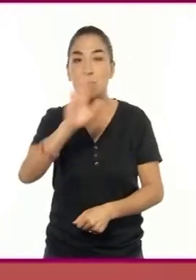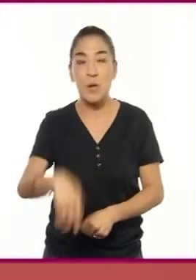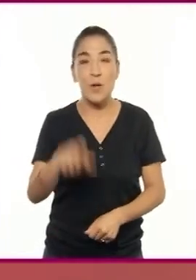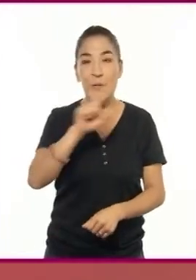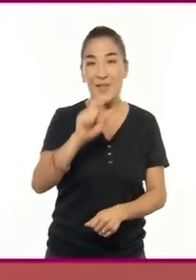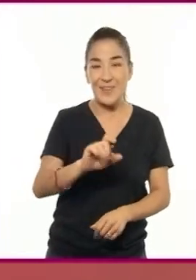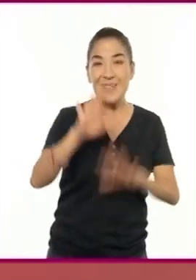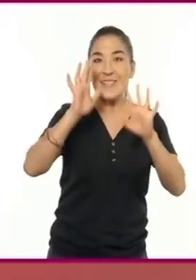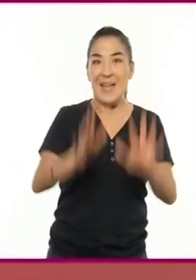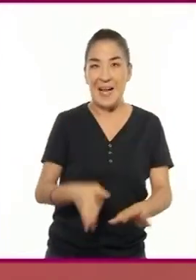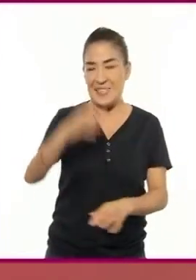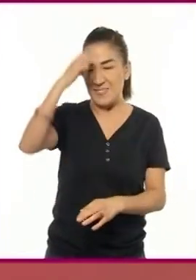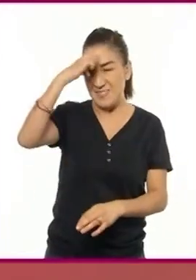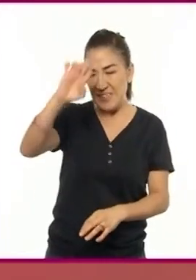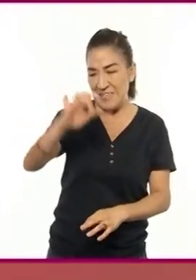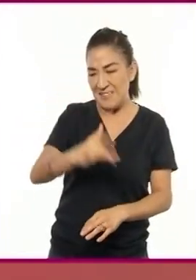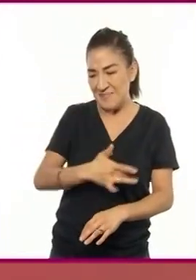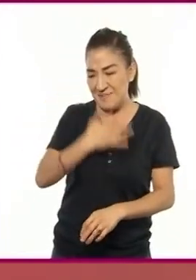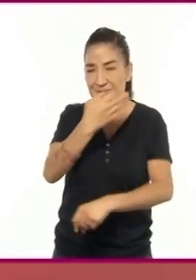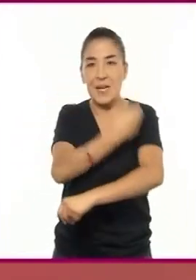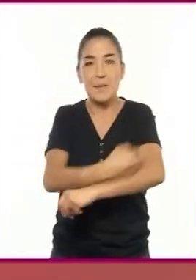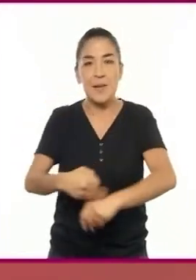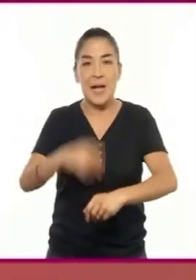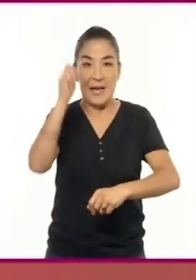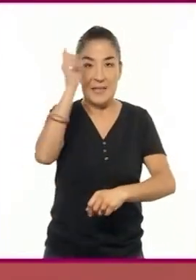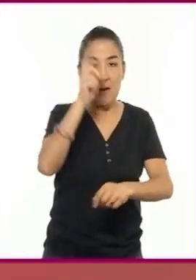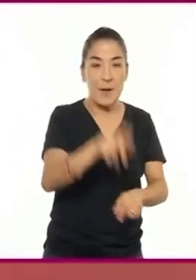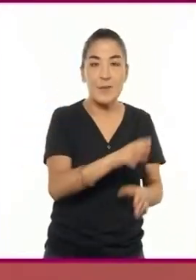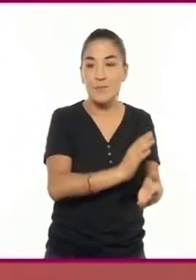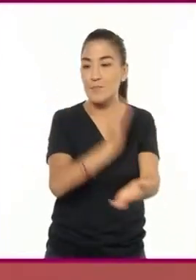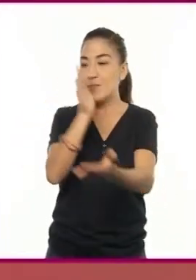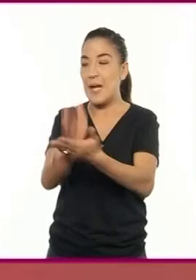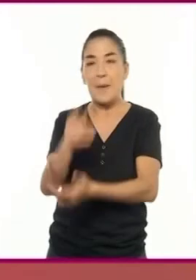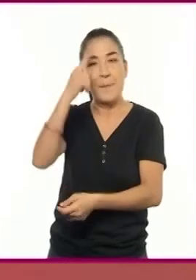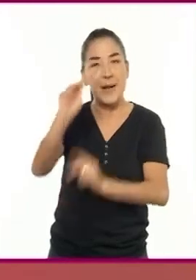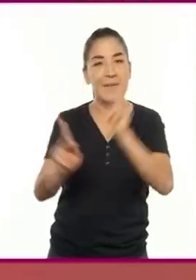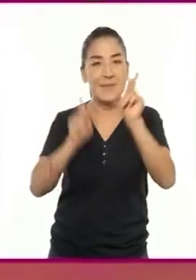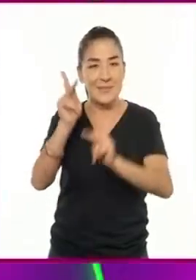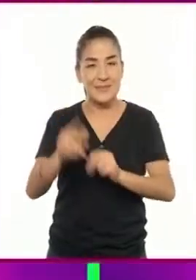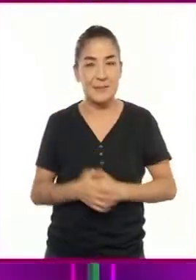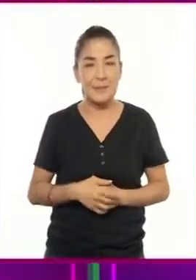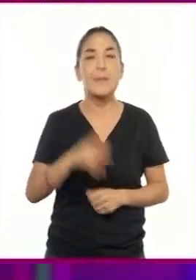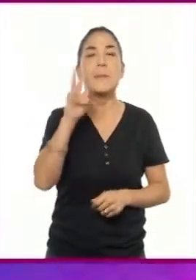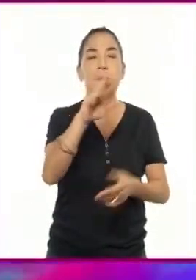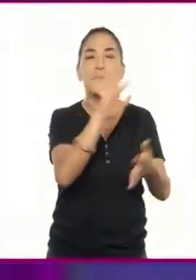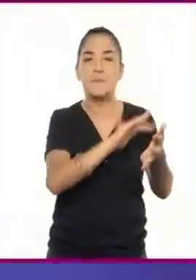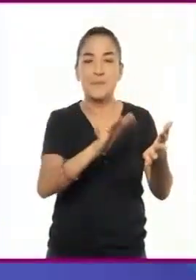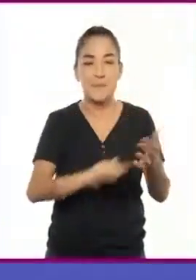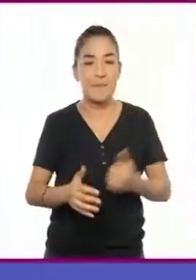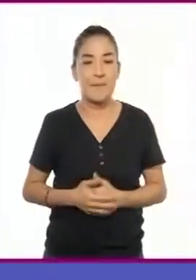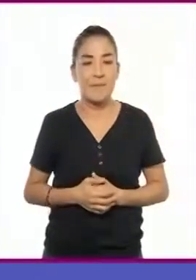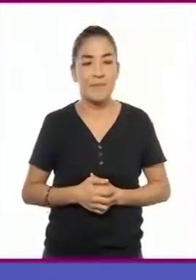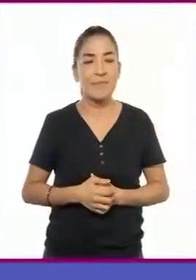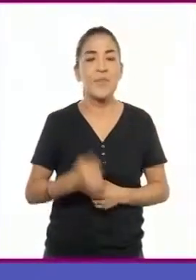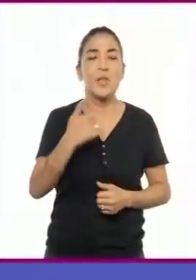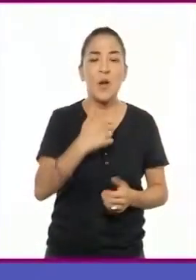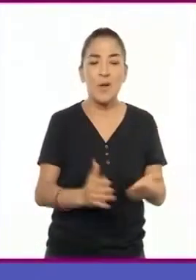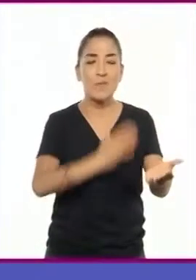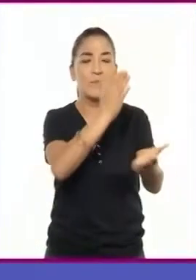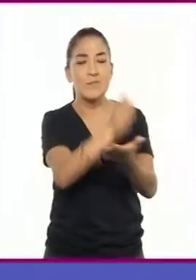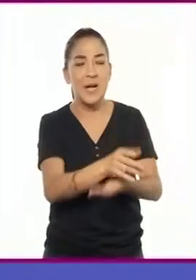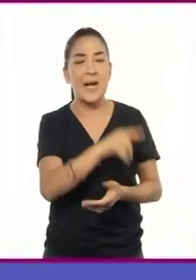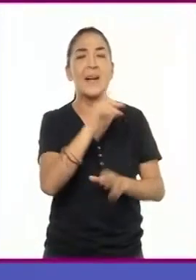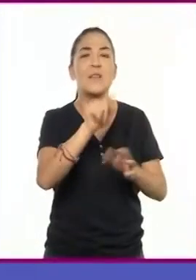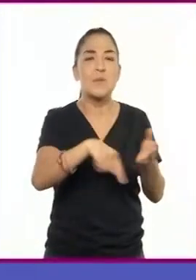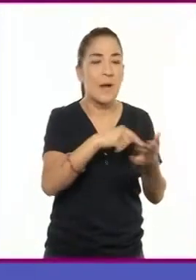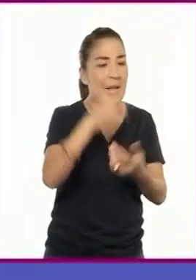familia, decide tomar el caballo para visitarlos. Leamos el fragmento del cuento. Fue a la cuadra, sacó el caballo